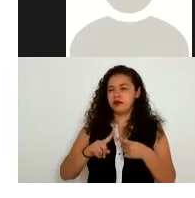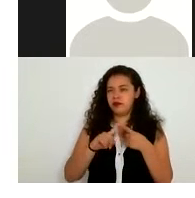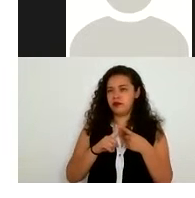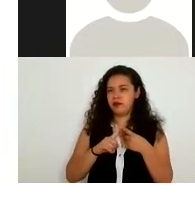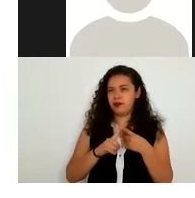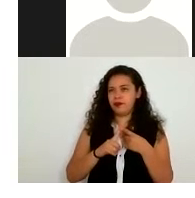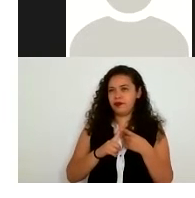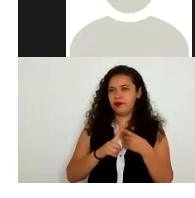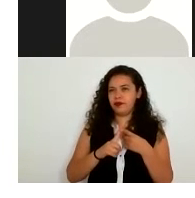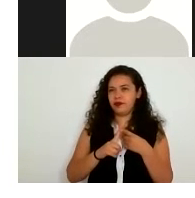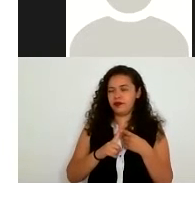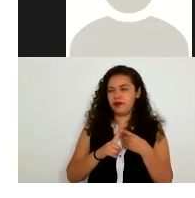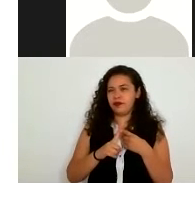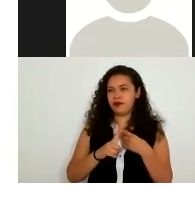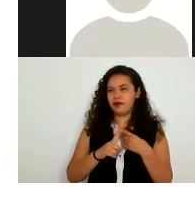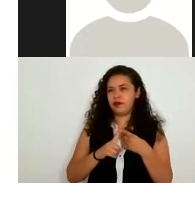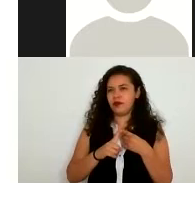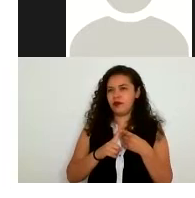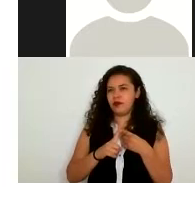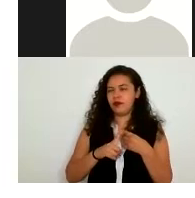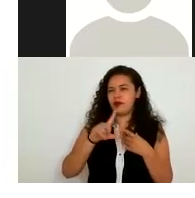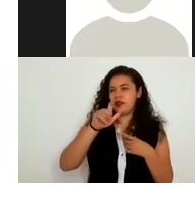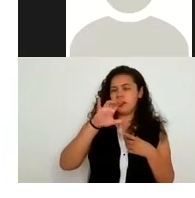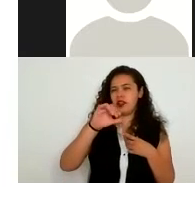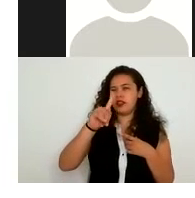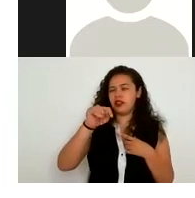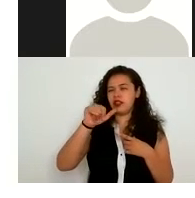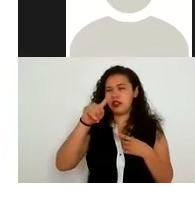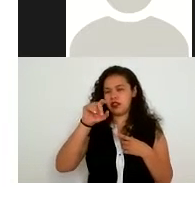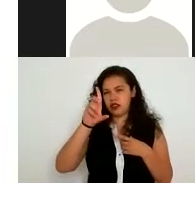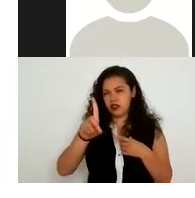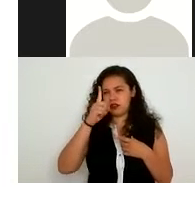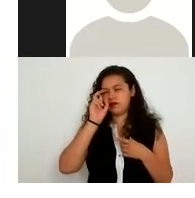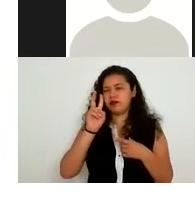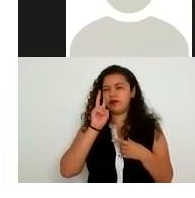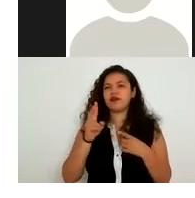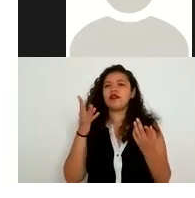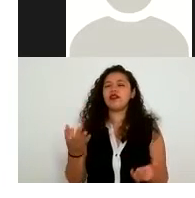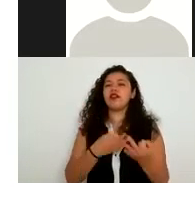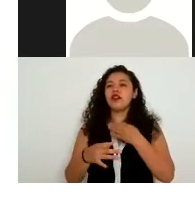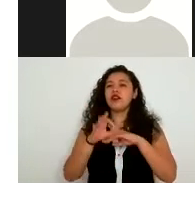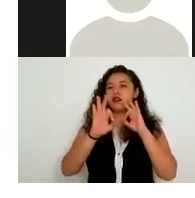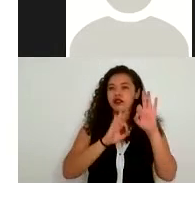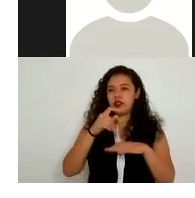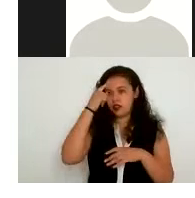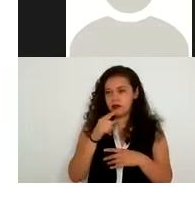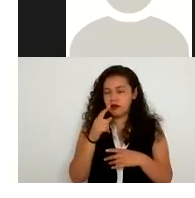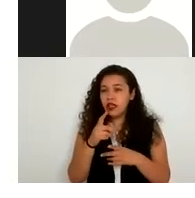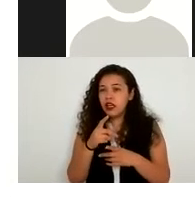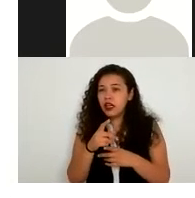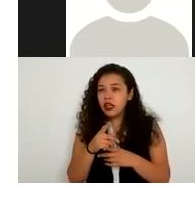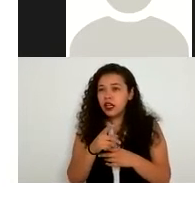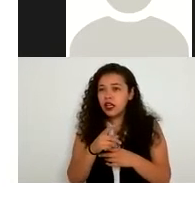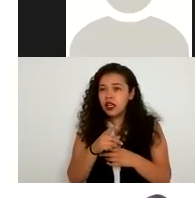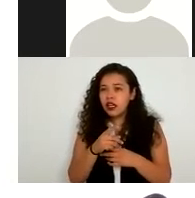todo tratamiento de datos personales no debe contravenir ninguna disposición normativa debe ser con apeo y